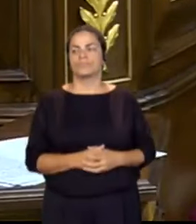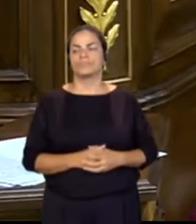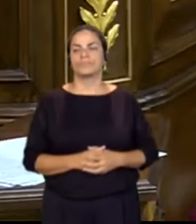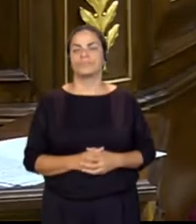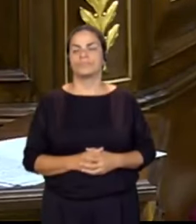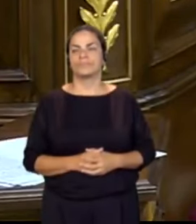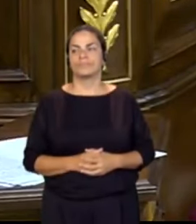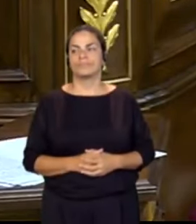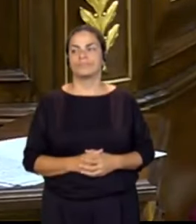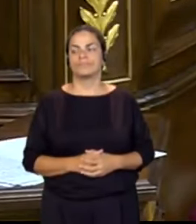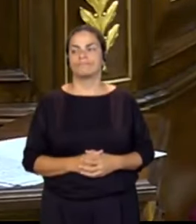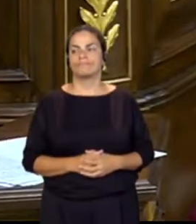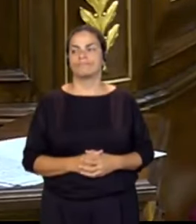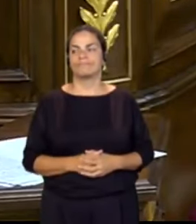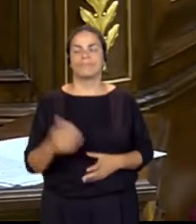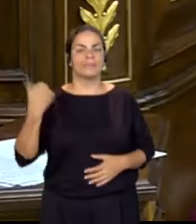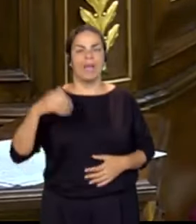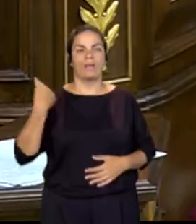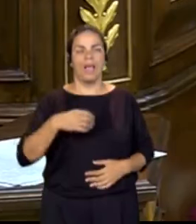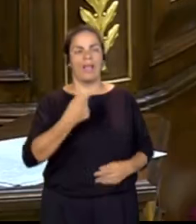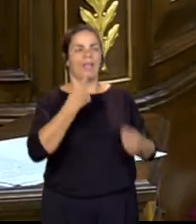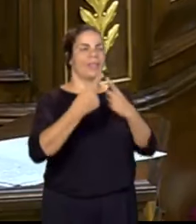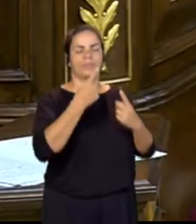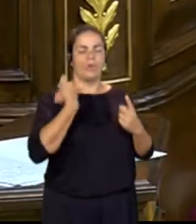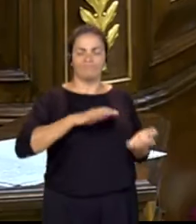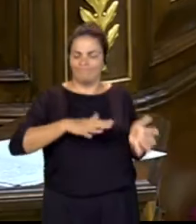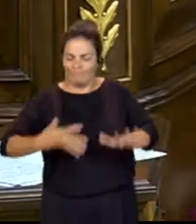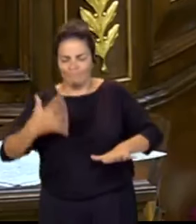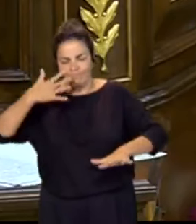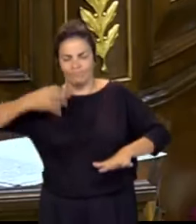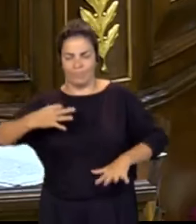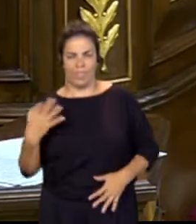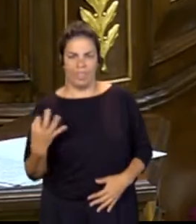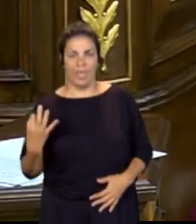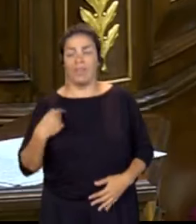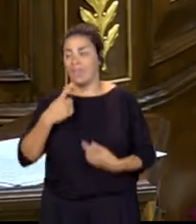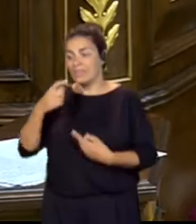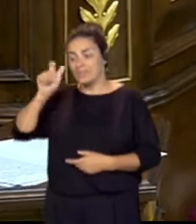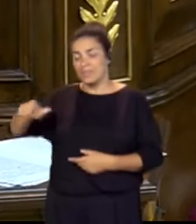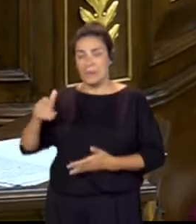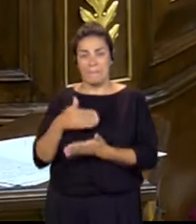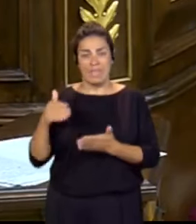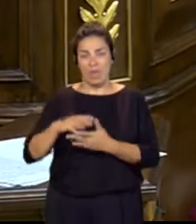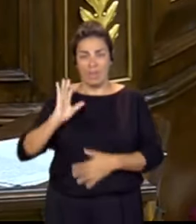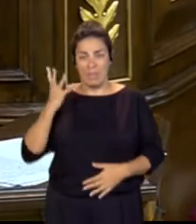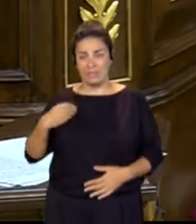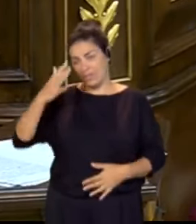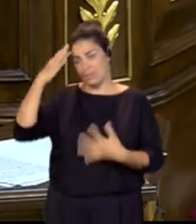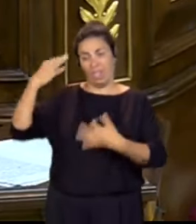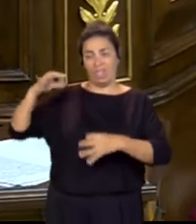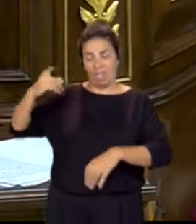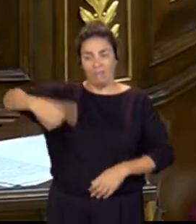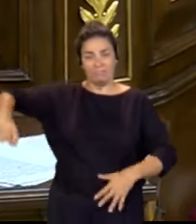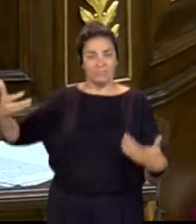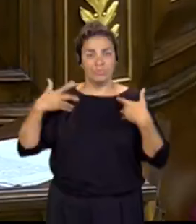Ha llegado la hora de pasar de las palabras a la acción, de decirle a los millones de palestinos inocentes que sufren que estamos con